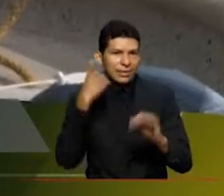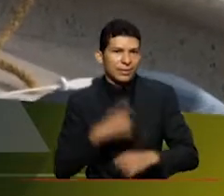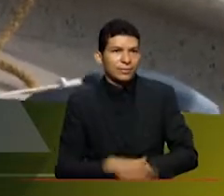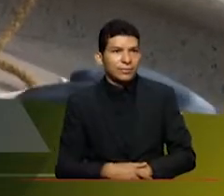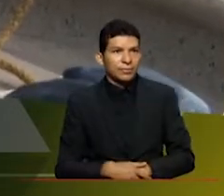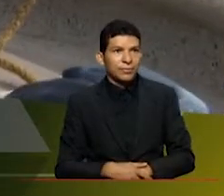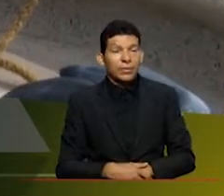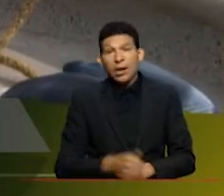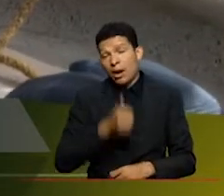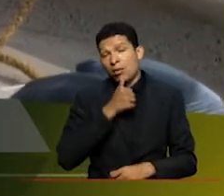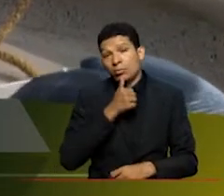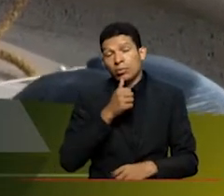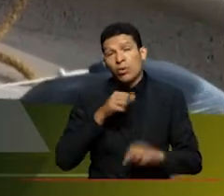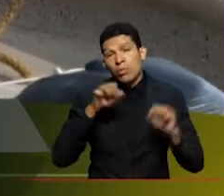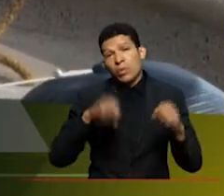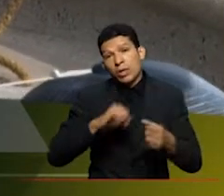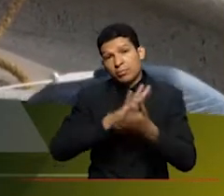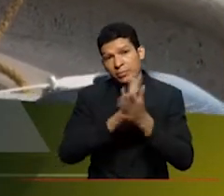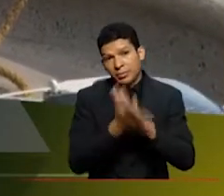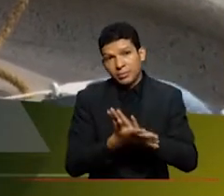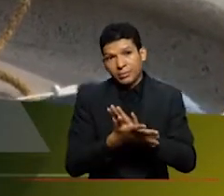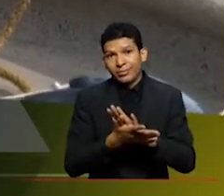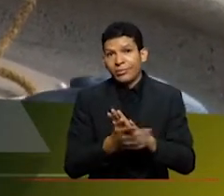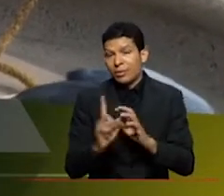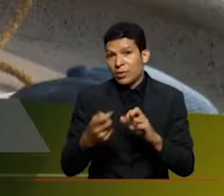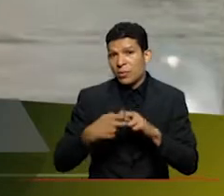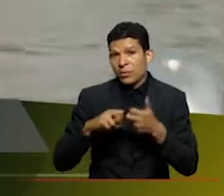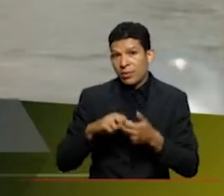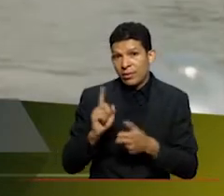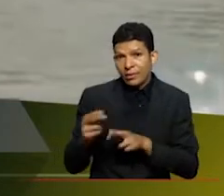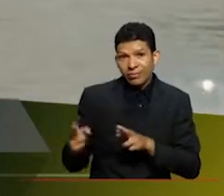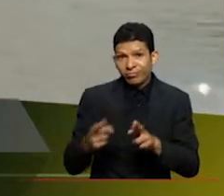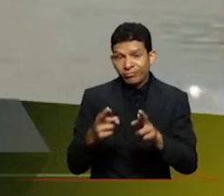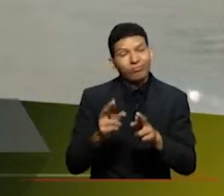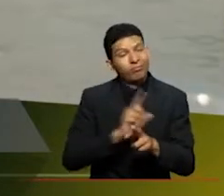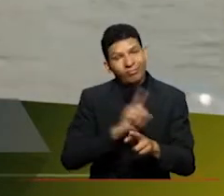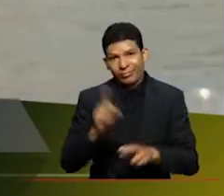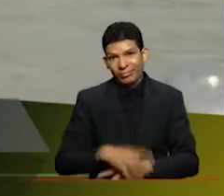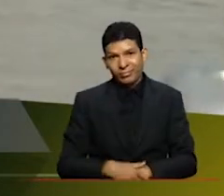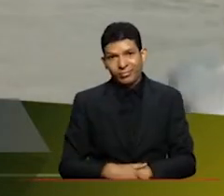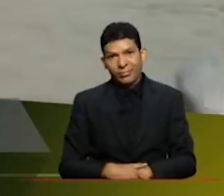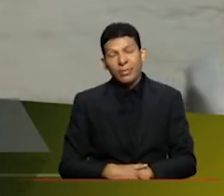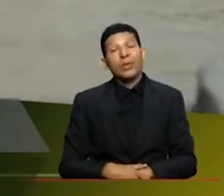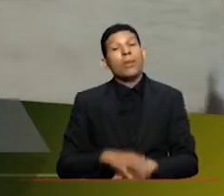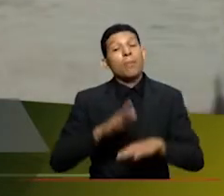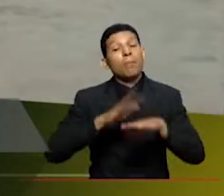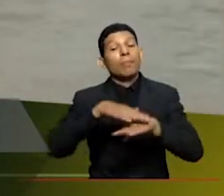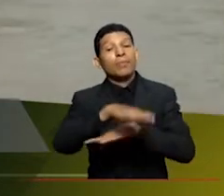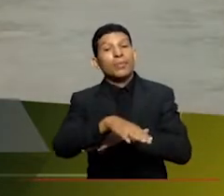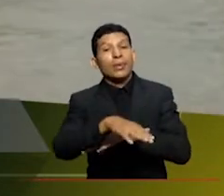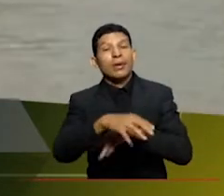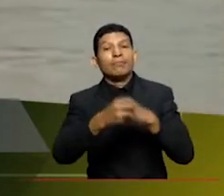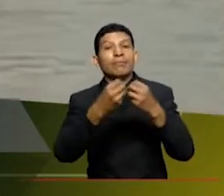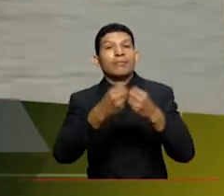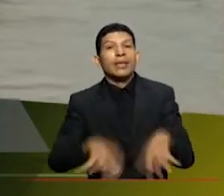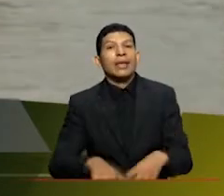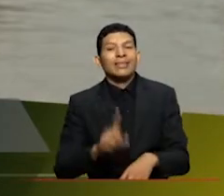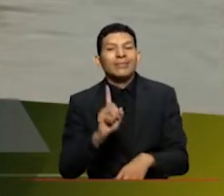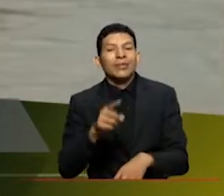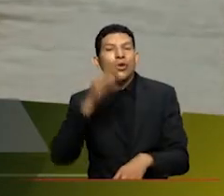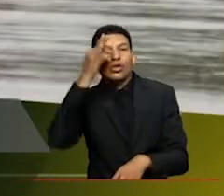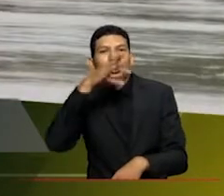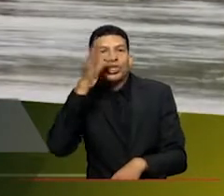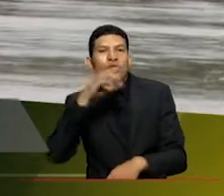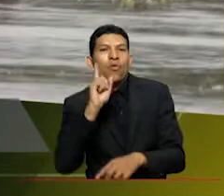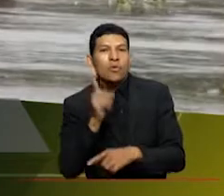tenemos agua hay un riesgo que se puede acabar pero ese no es el problema de nuestros ríos el problema es que se pueda perder el río por problemas de la calidad